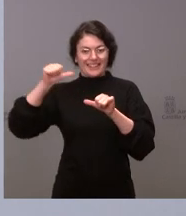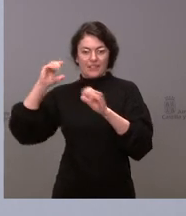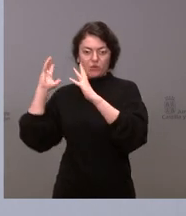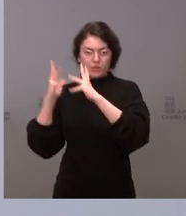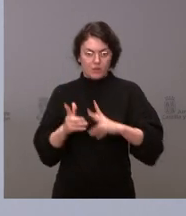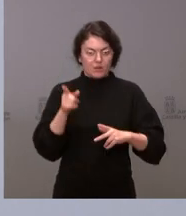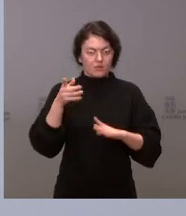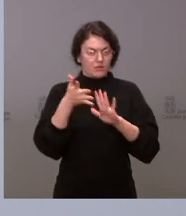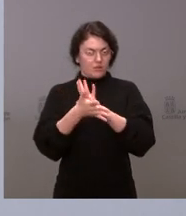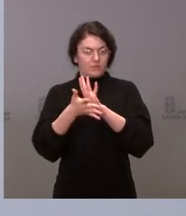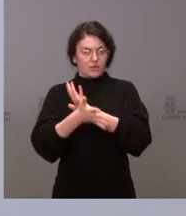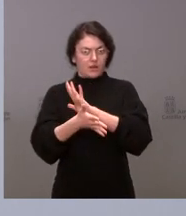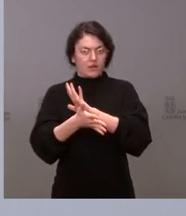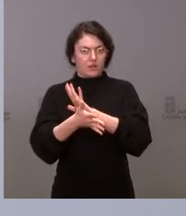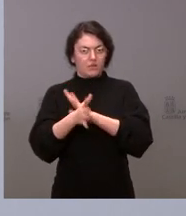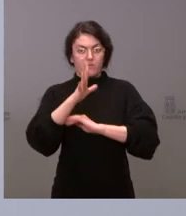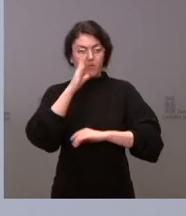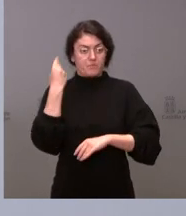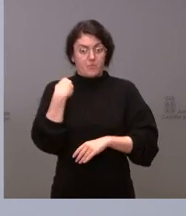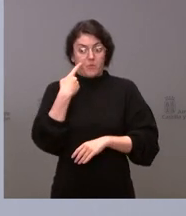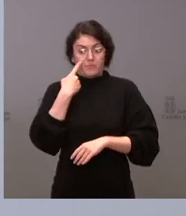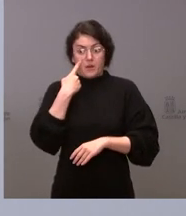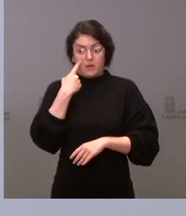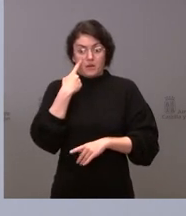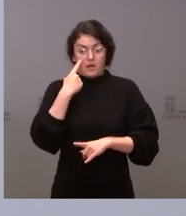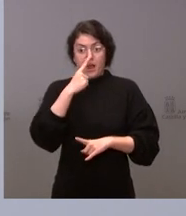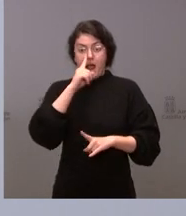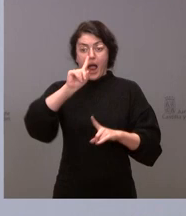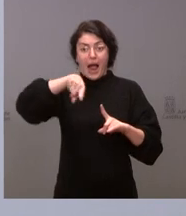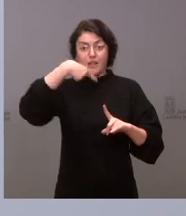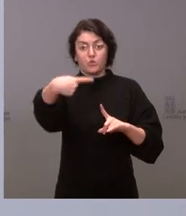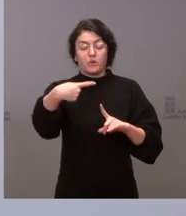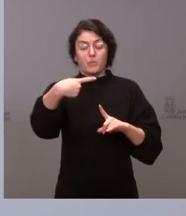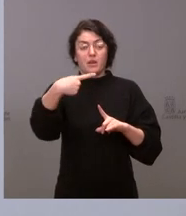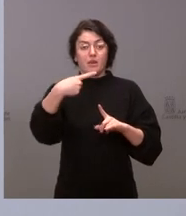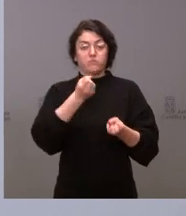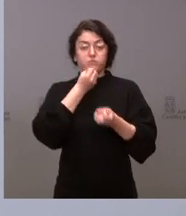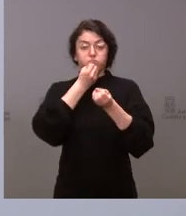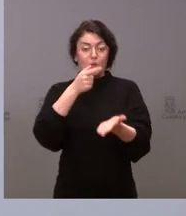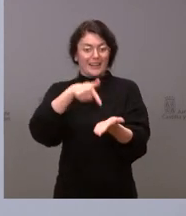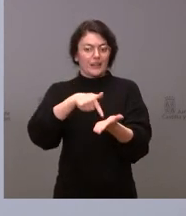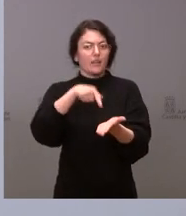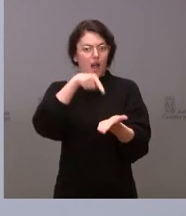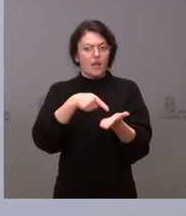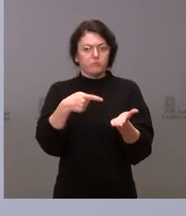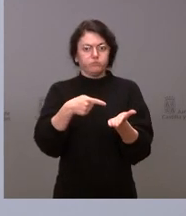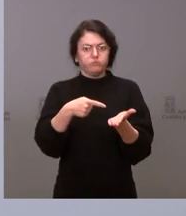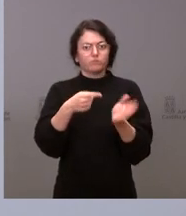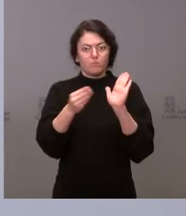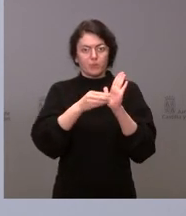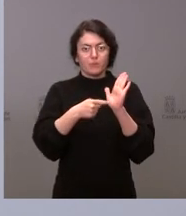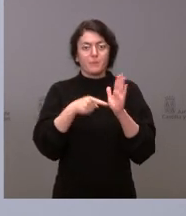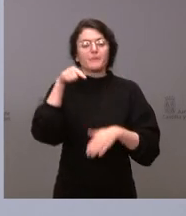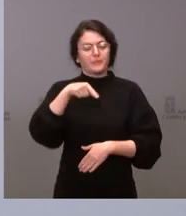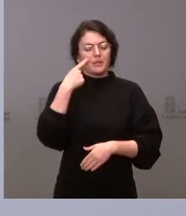en la declaración de la renta del año que viene. Pero, mire, este es un documento del Gobierno de Castilla y León.